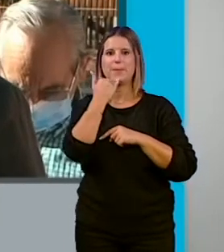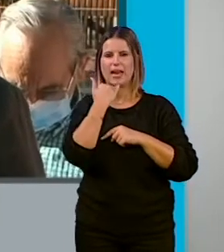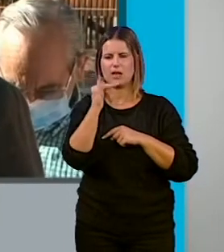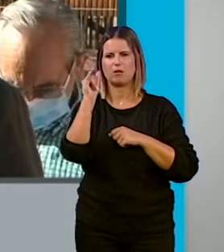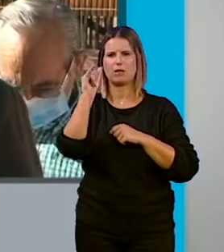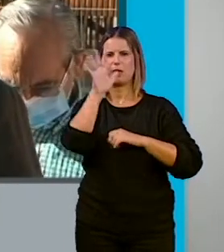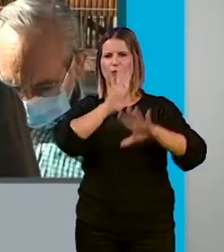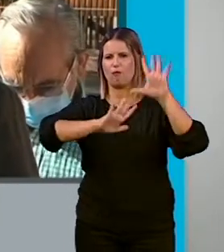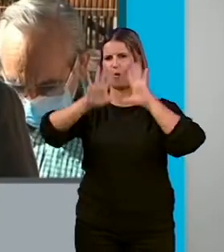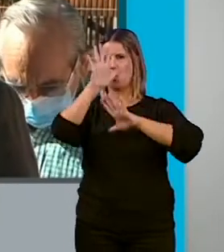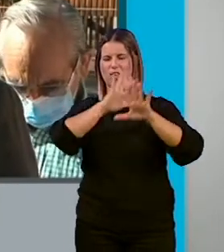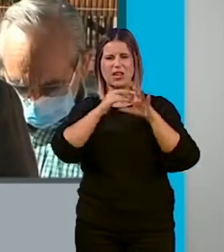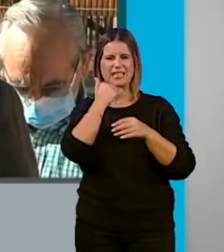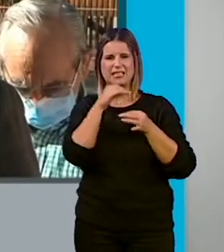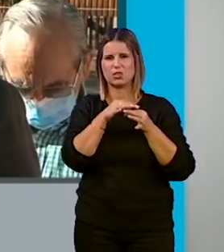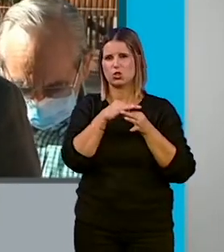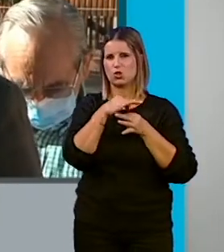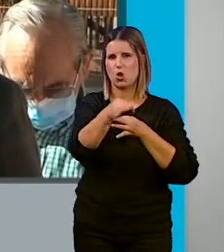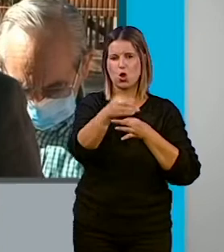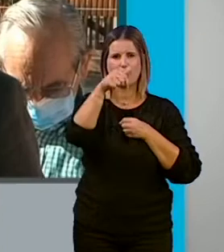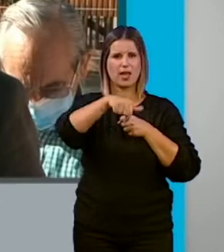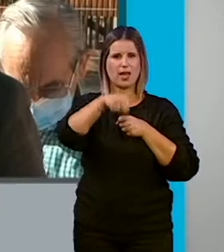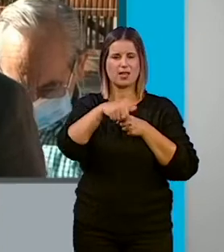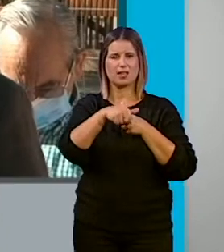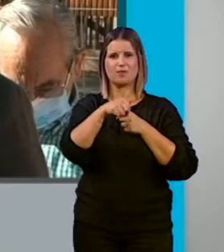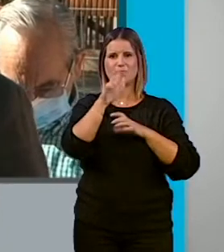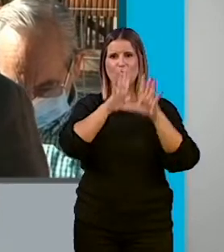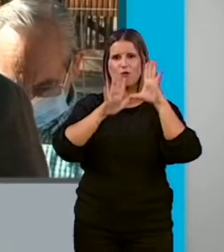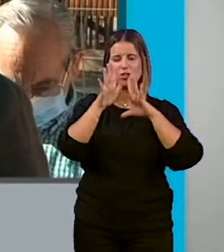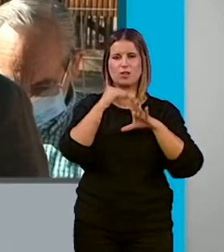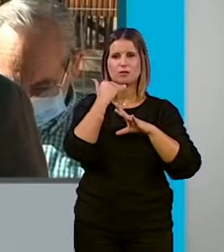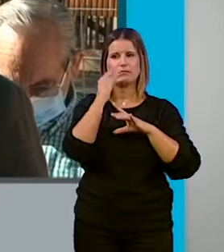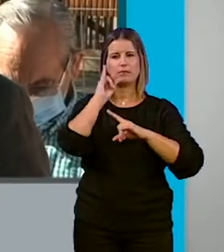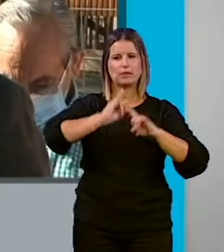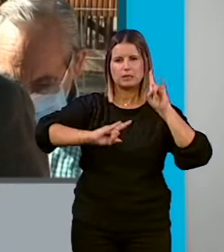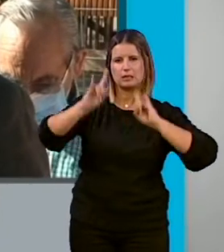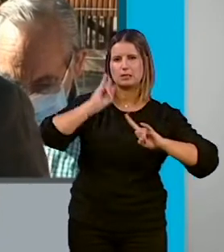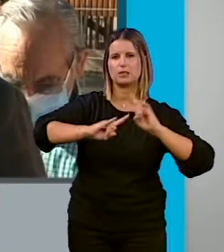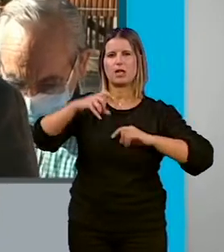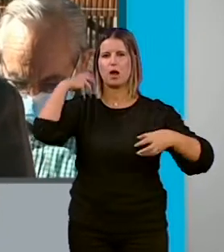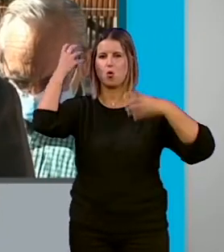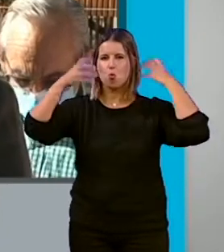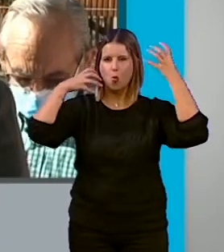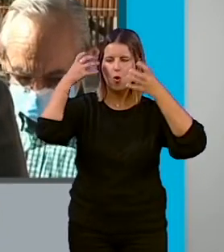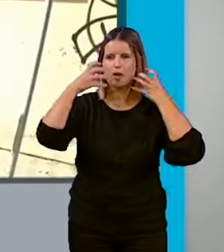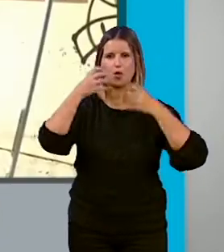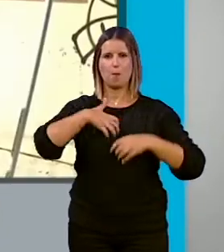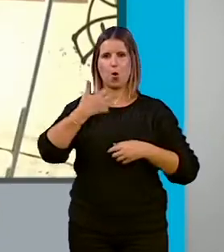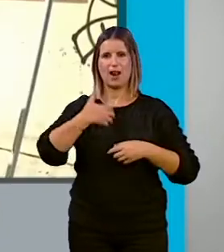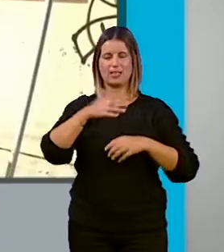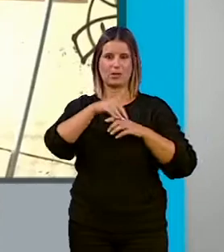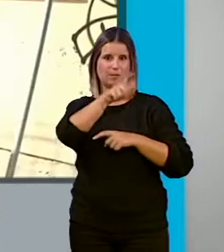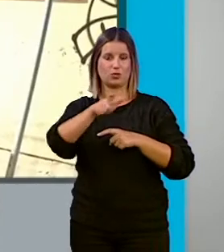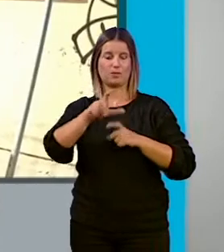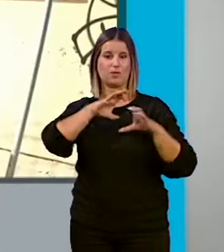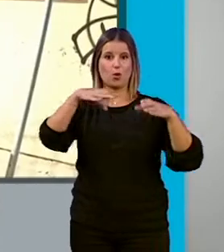botellones prácticamente todos los días aquí, hay llamadas de ruido, llamadas de molestia a los vecinos. Desde el